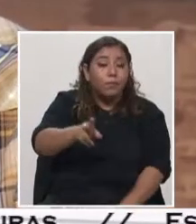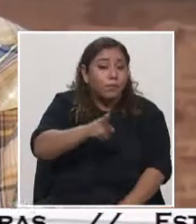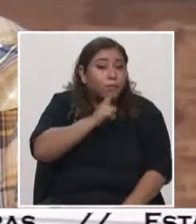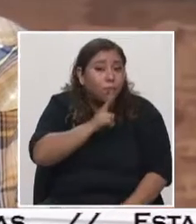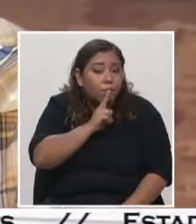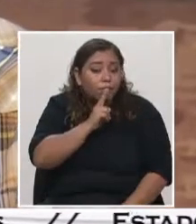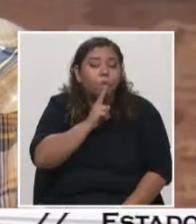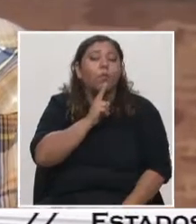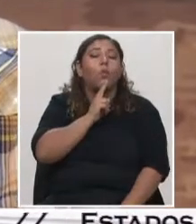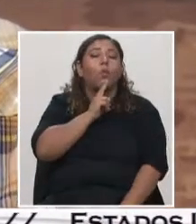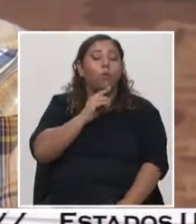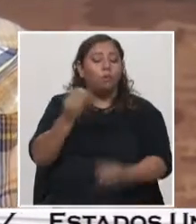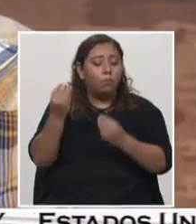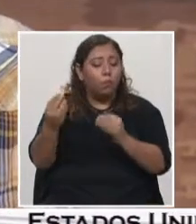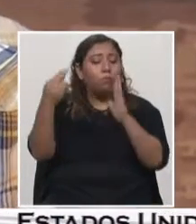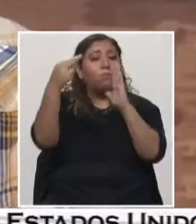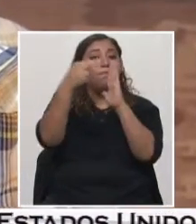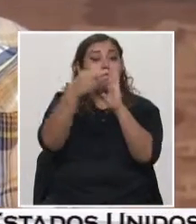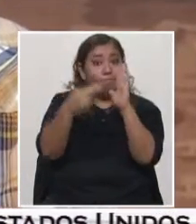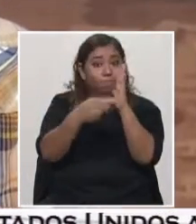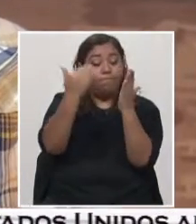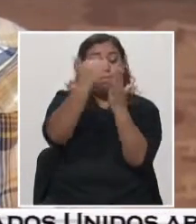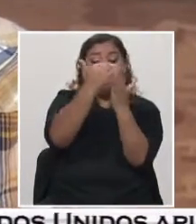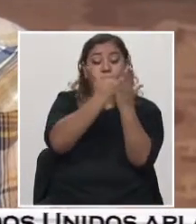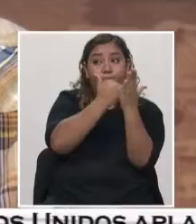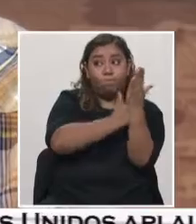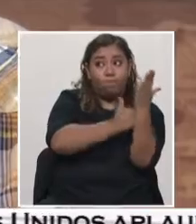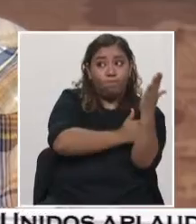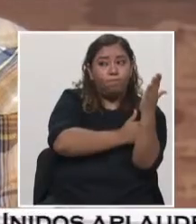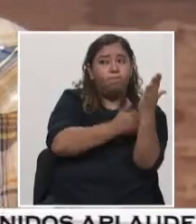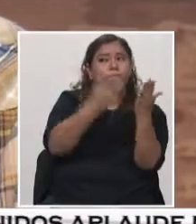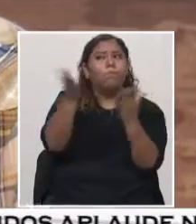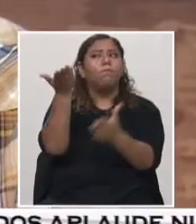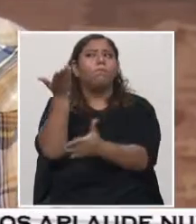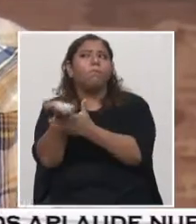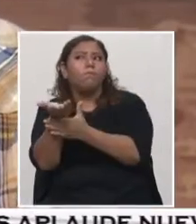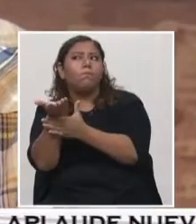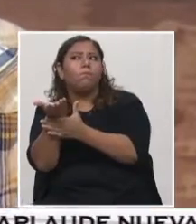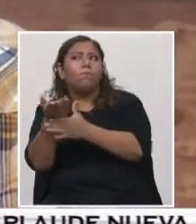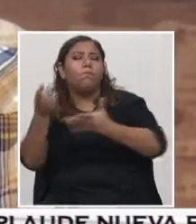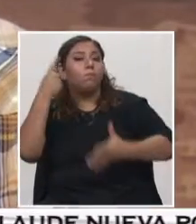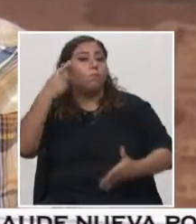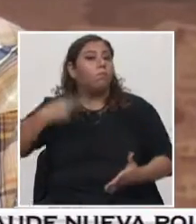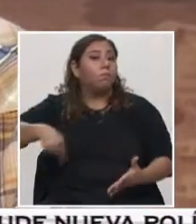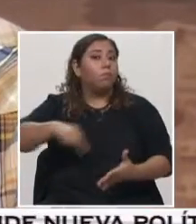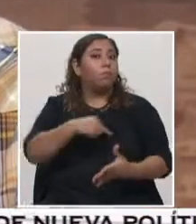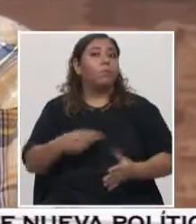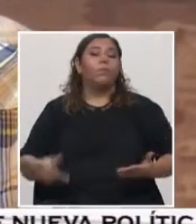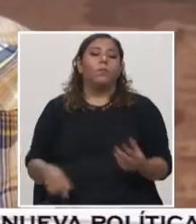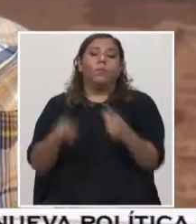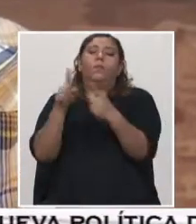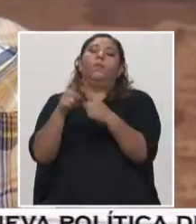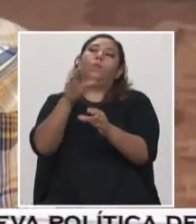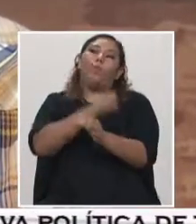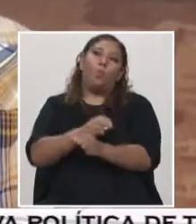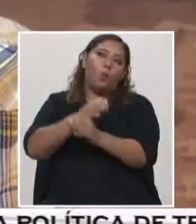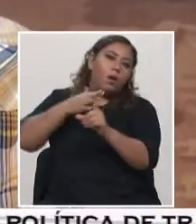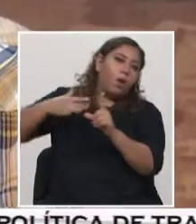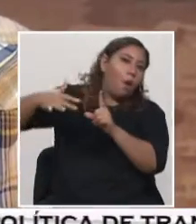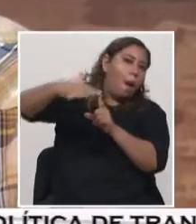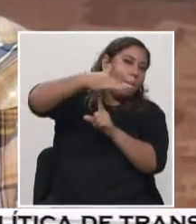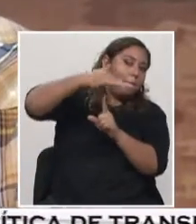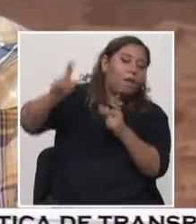de reunir una serie de requisitos que son básicos para nosotros, como el tema de protección ambiental, como el tema de